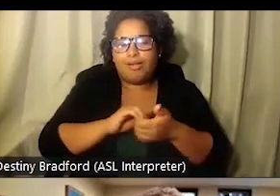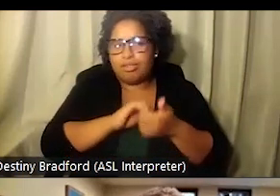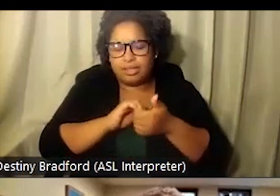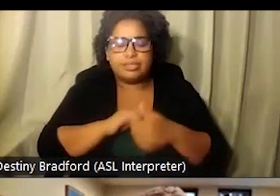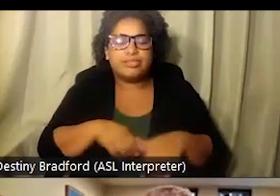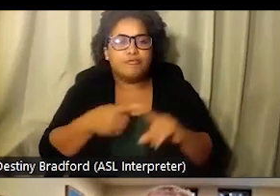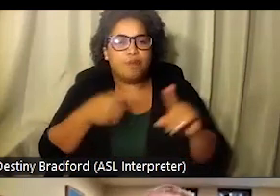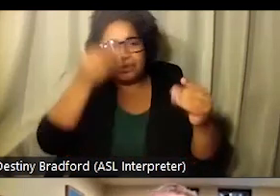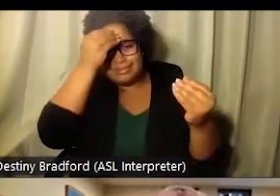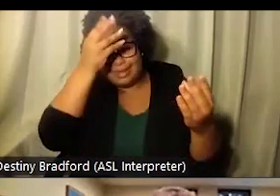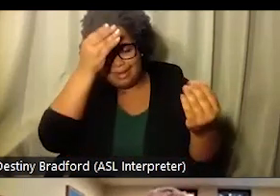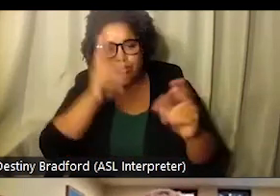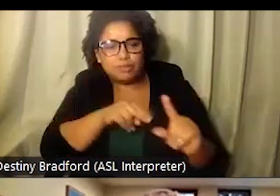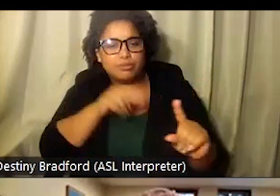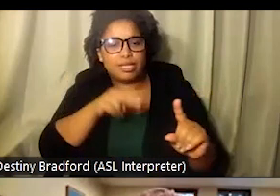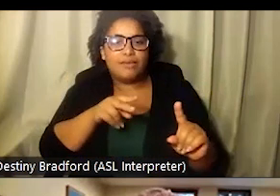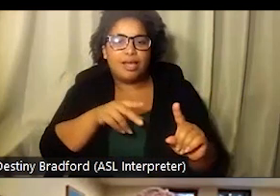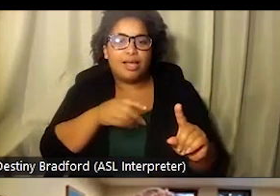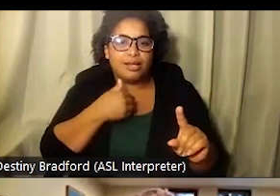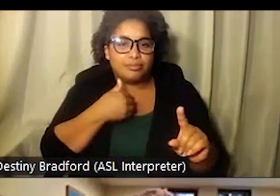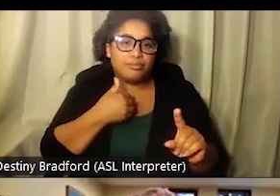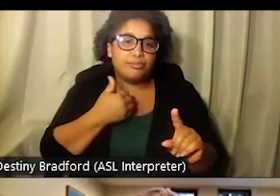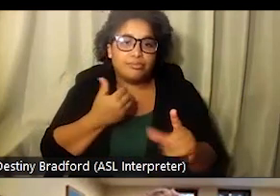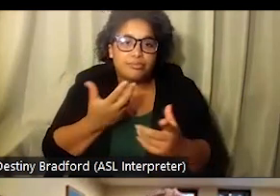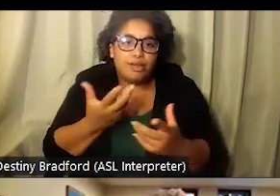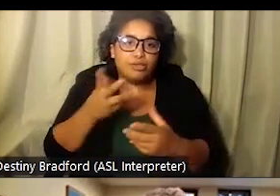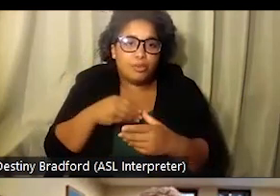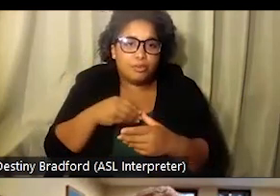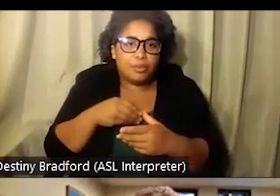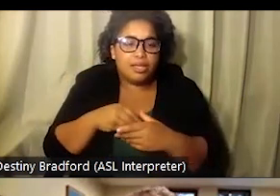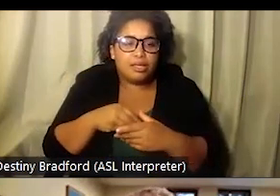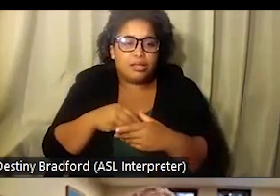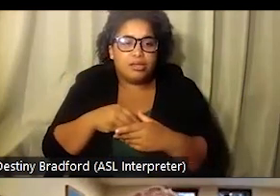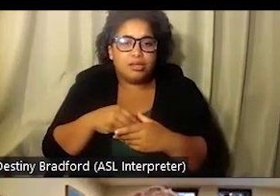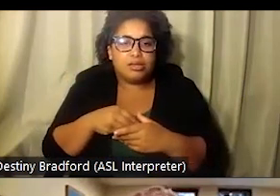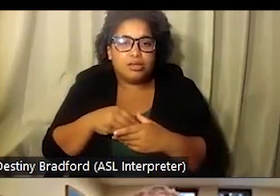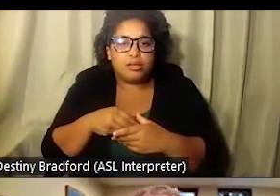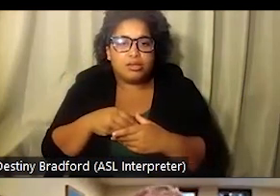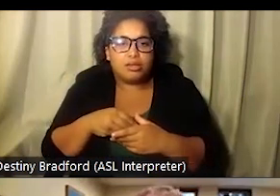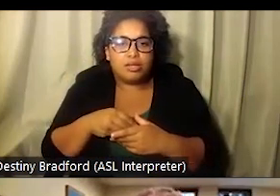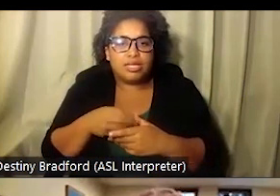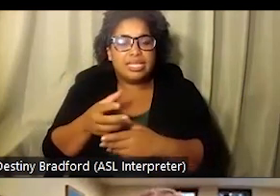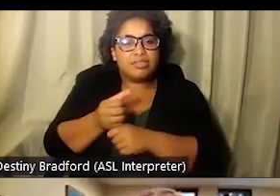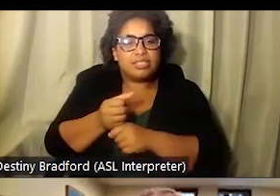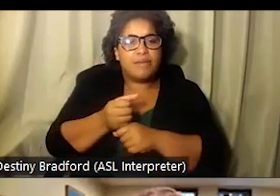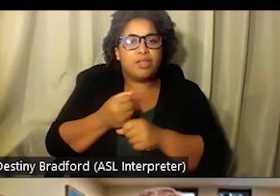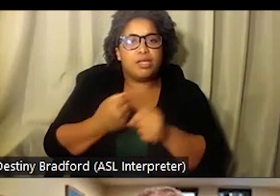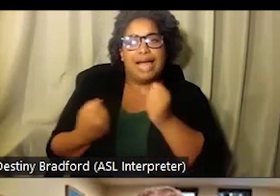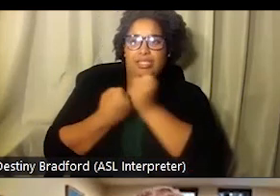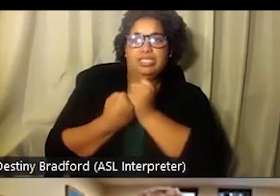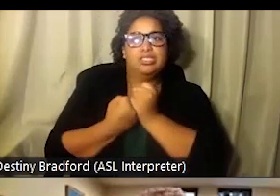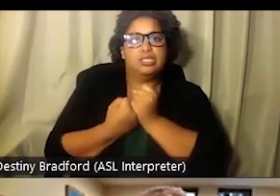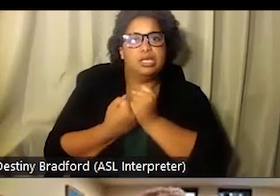lo cual queremos enfocarnos. Desde el punto de vista de los datos, ¿verdad? Haber recibido sus datos o